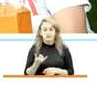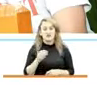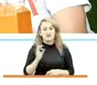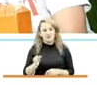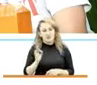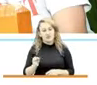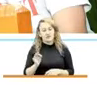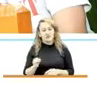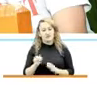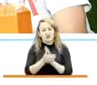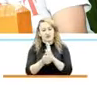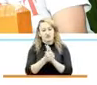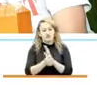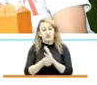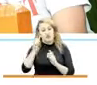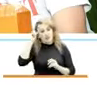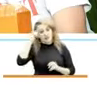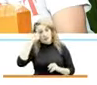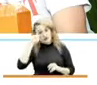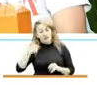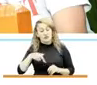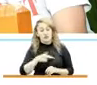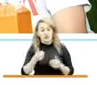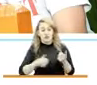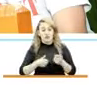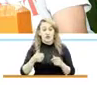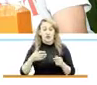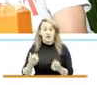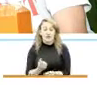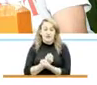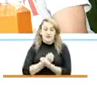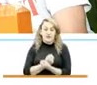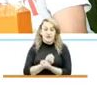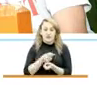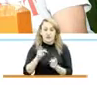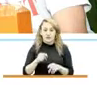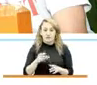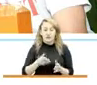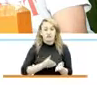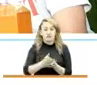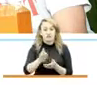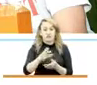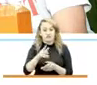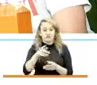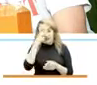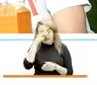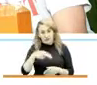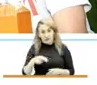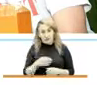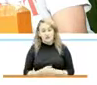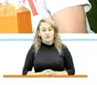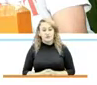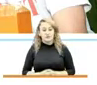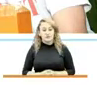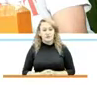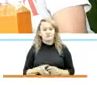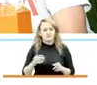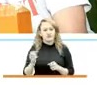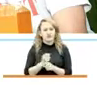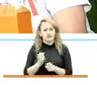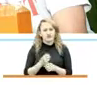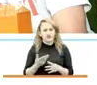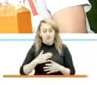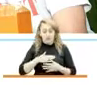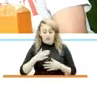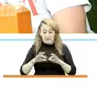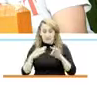los talentos y recordando que somos referentes afectivos y referentes constantes de nuestros hijos. Pero también trabajamos en el marco de Mi Familia